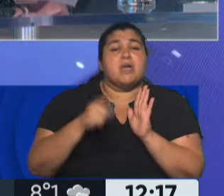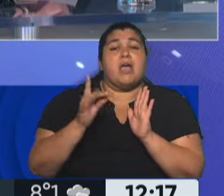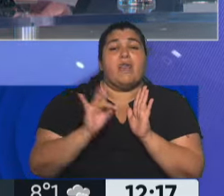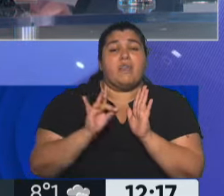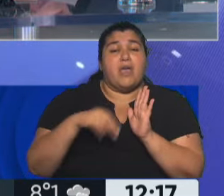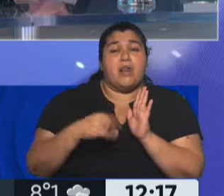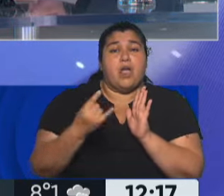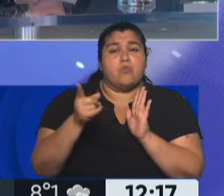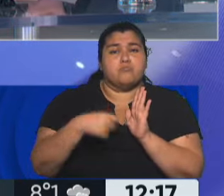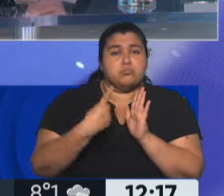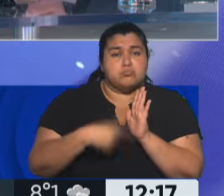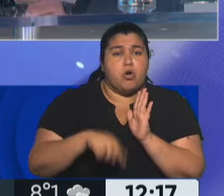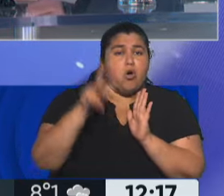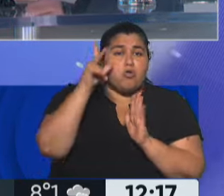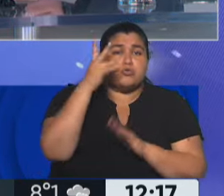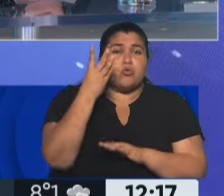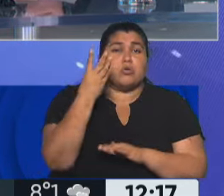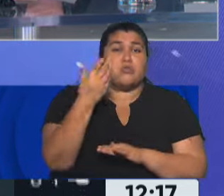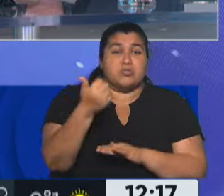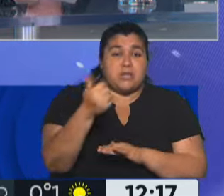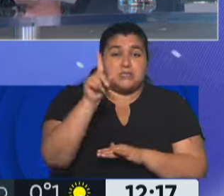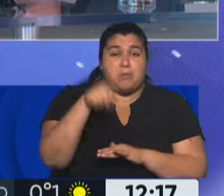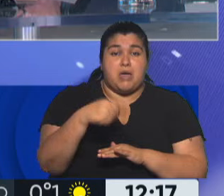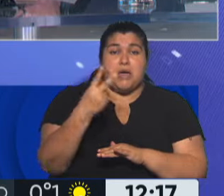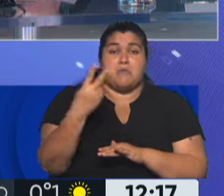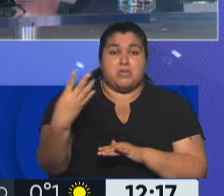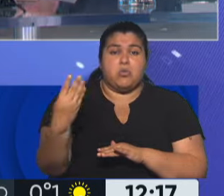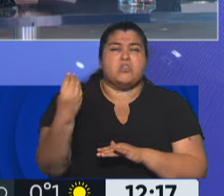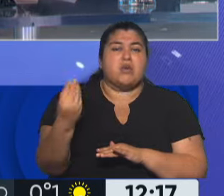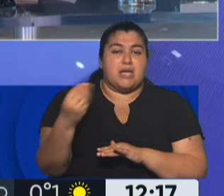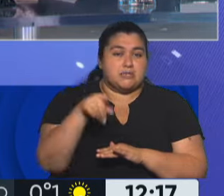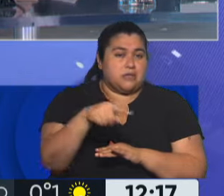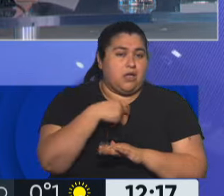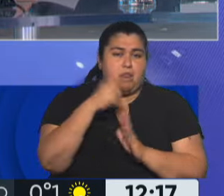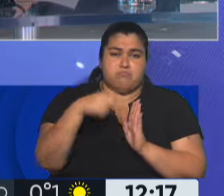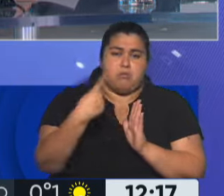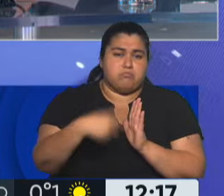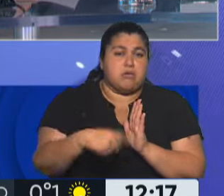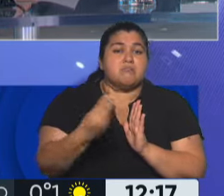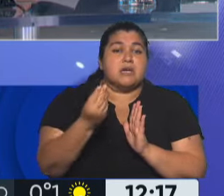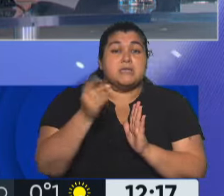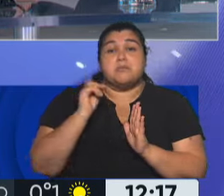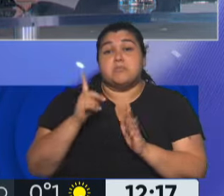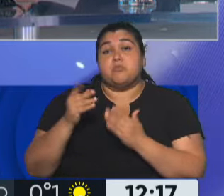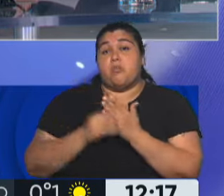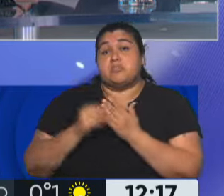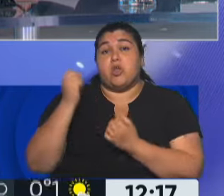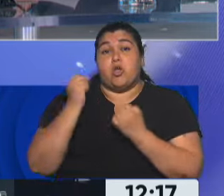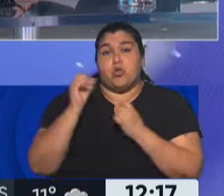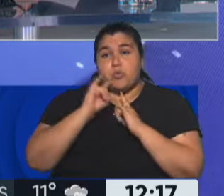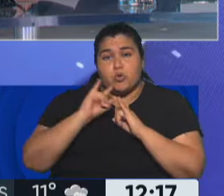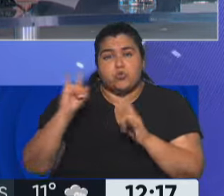de necesidad y urgencia, el 846-24, por el cual se puede llevar por parte del Ministerio de Economía